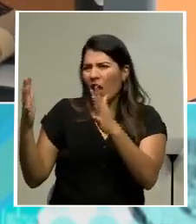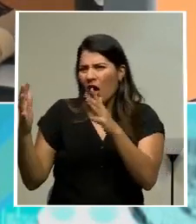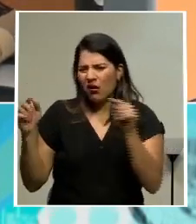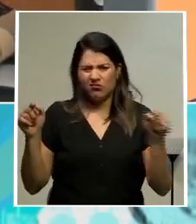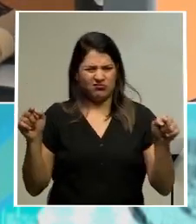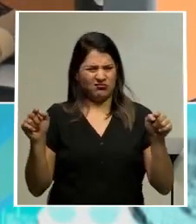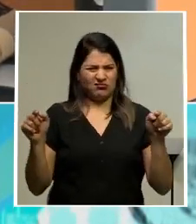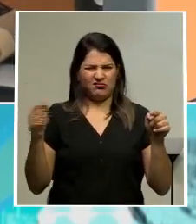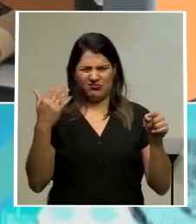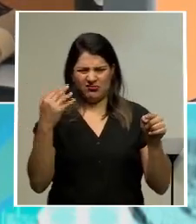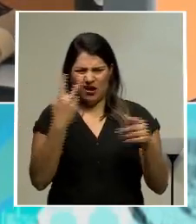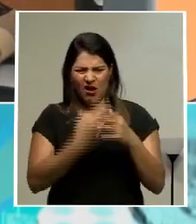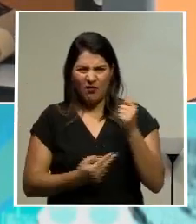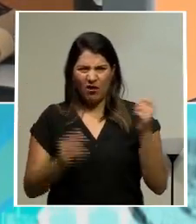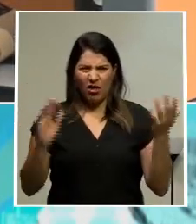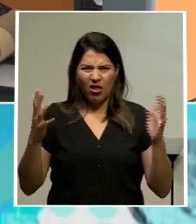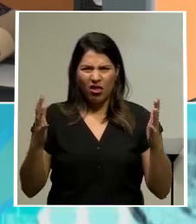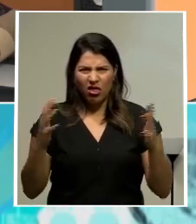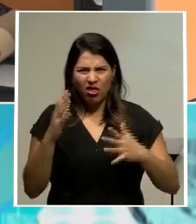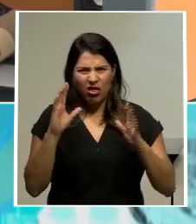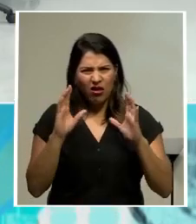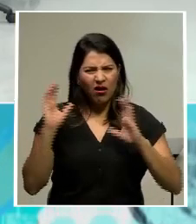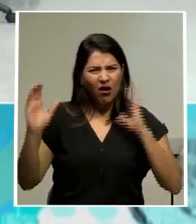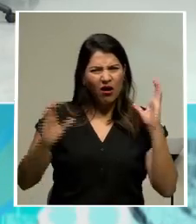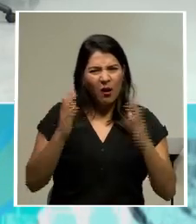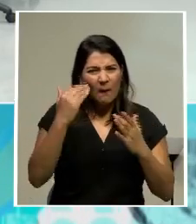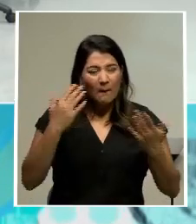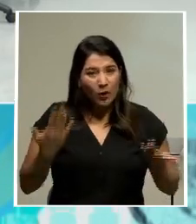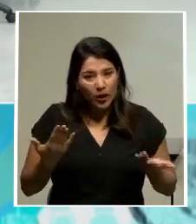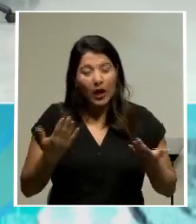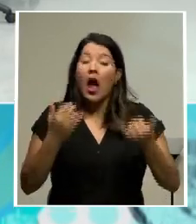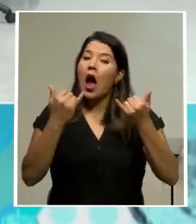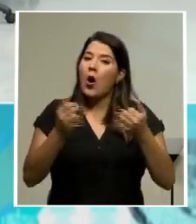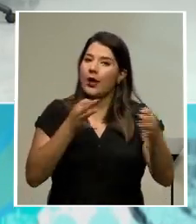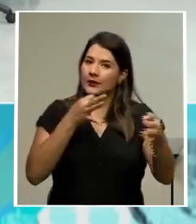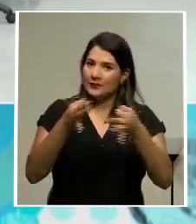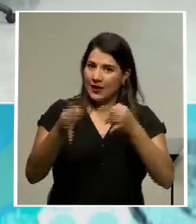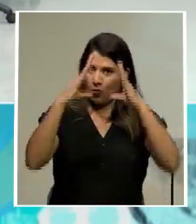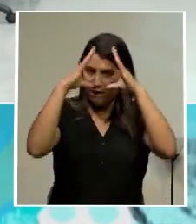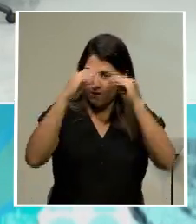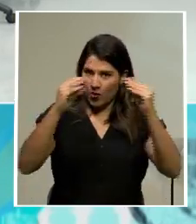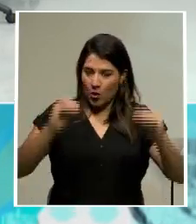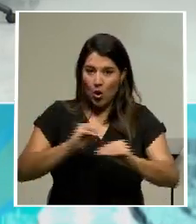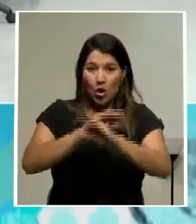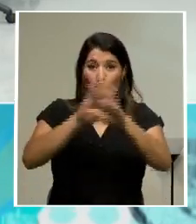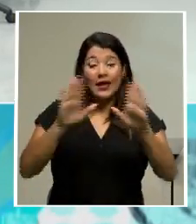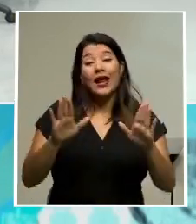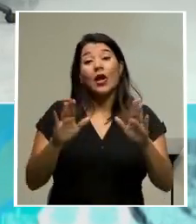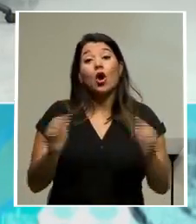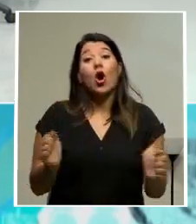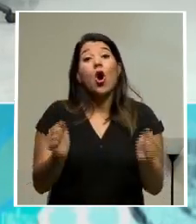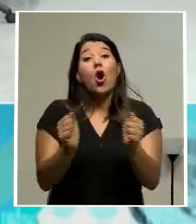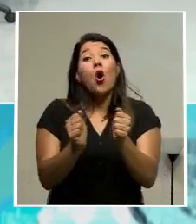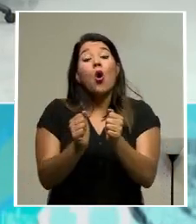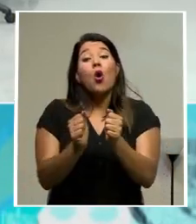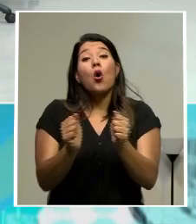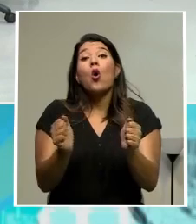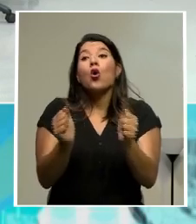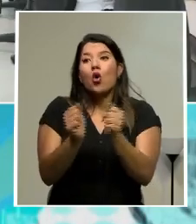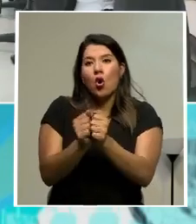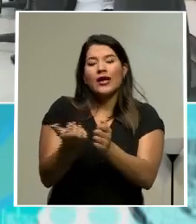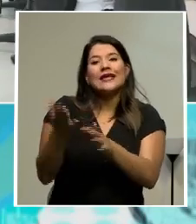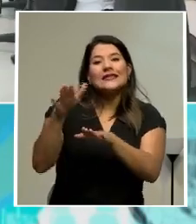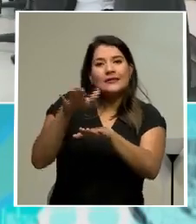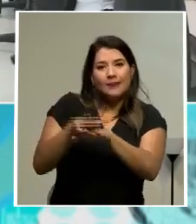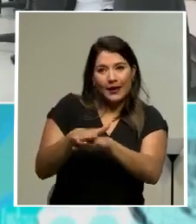debate todavía acá con el tema de empleo público y lo vamos a ver en cuestión de minutos también con constitucionalistas que